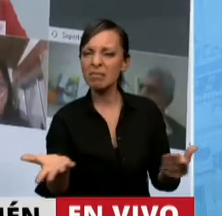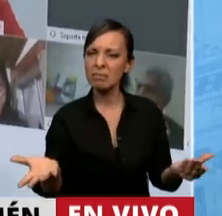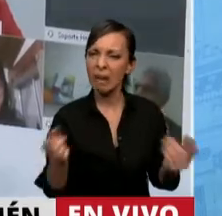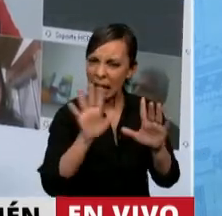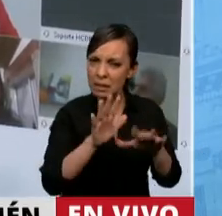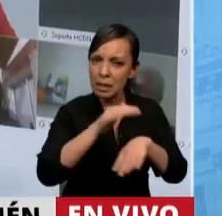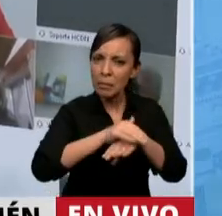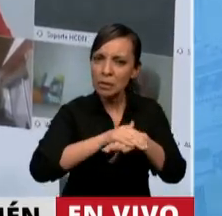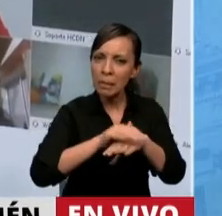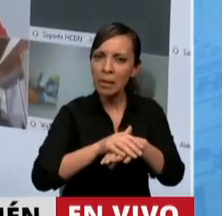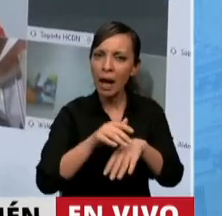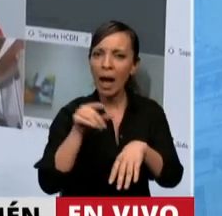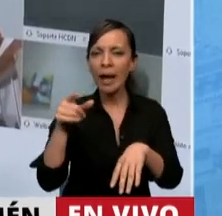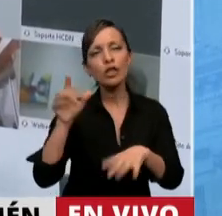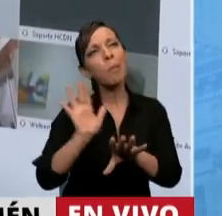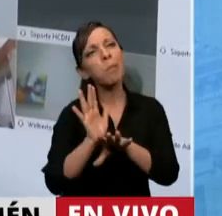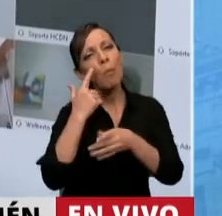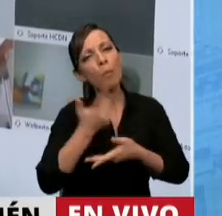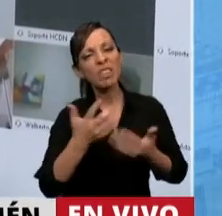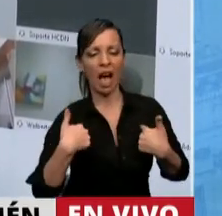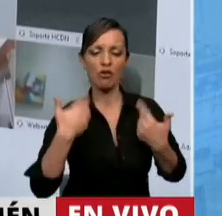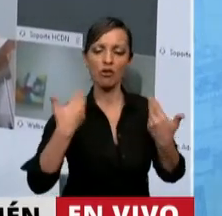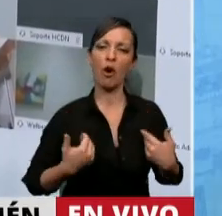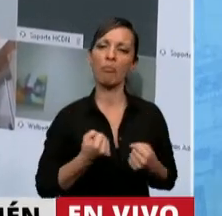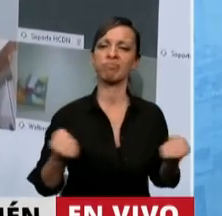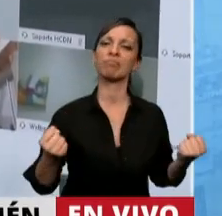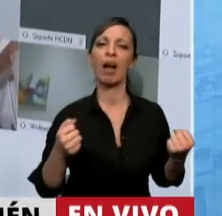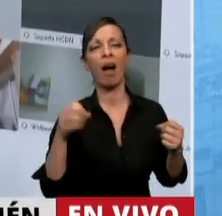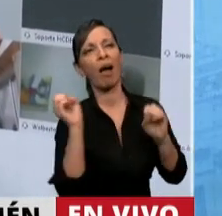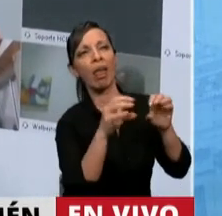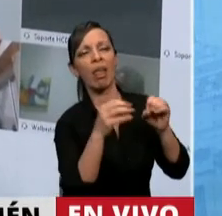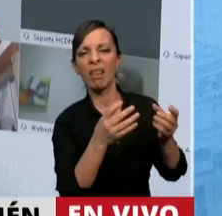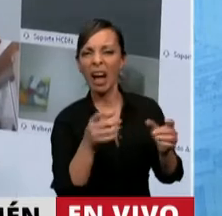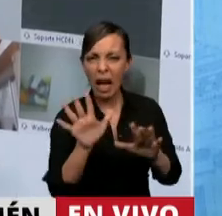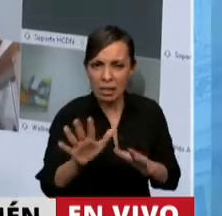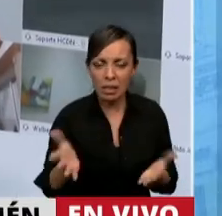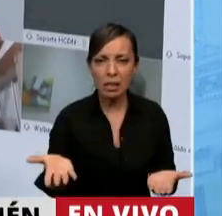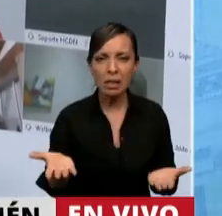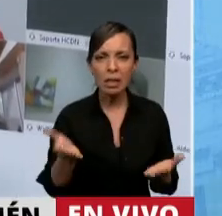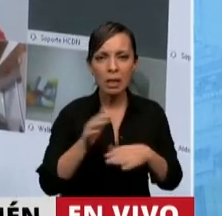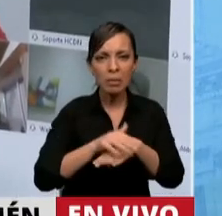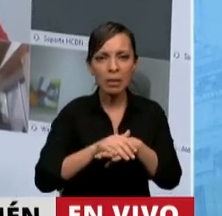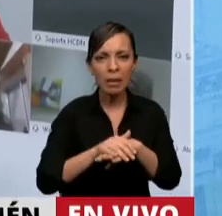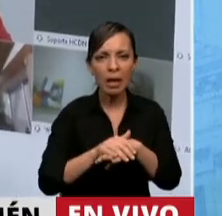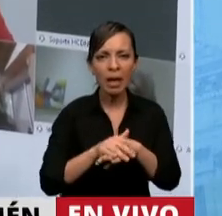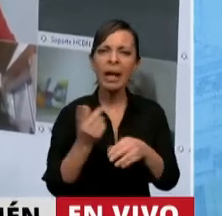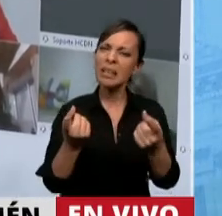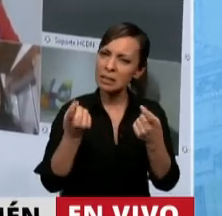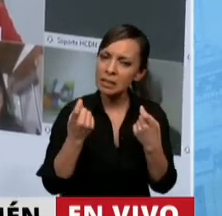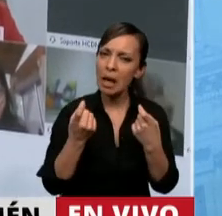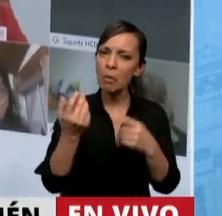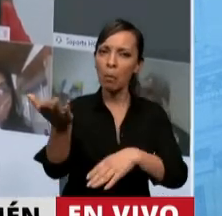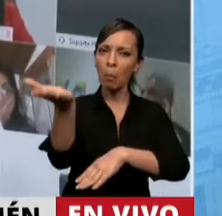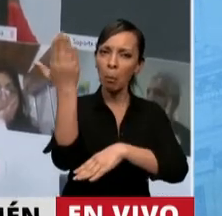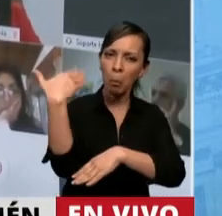que esa actitud es una demostración de coraje? ¿Es responsable hacer una exposición de habilidad